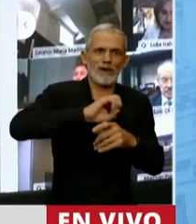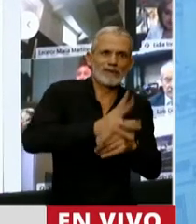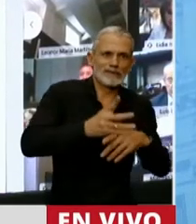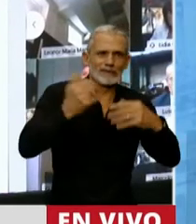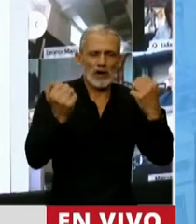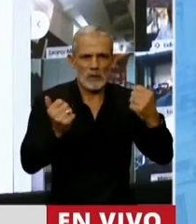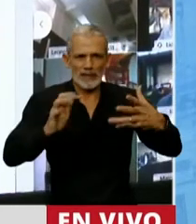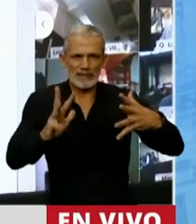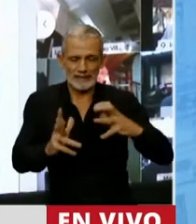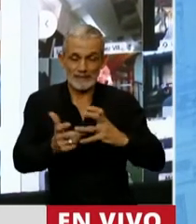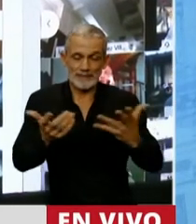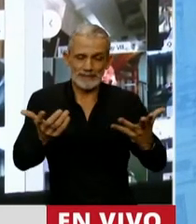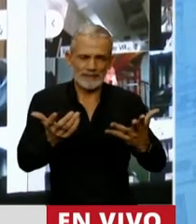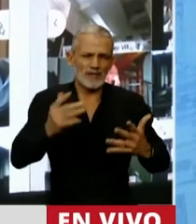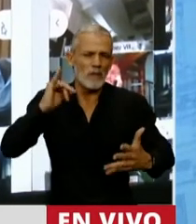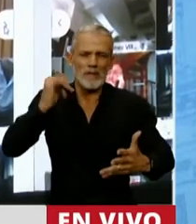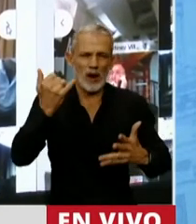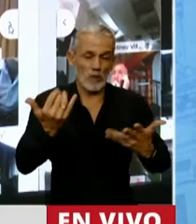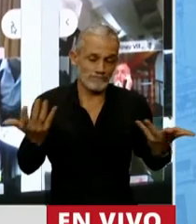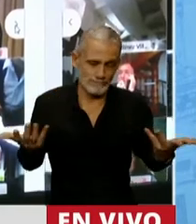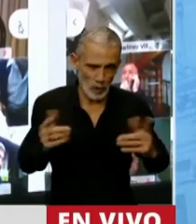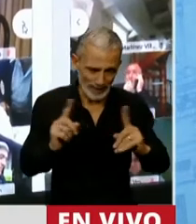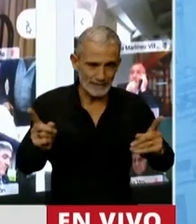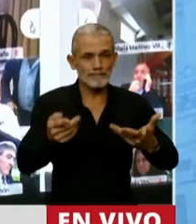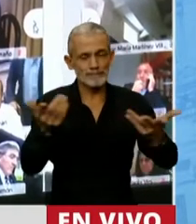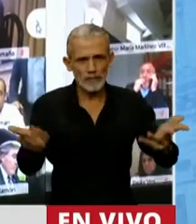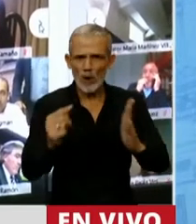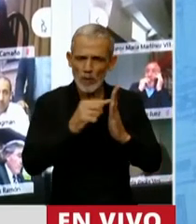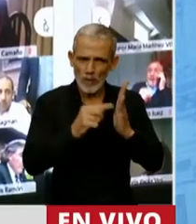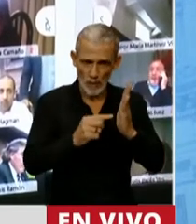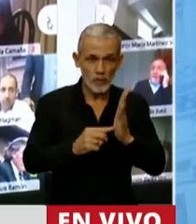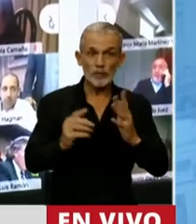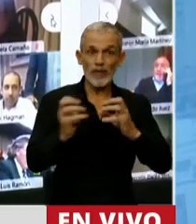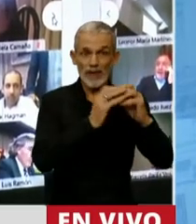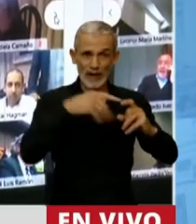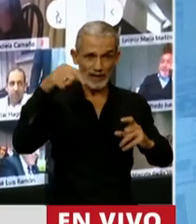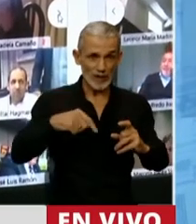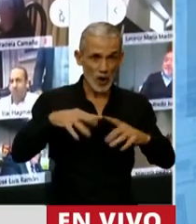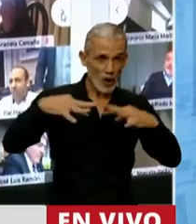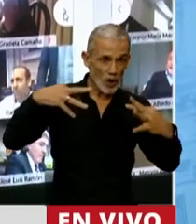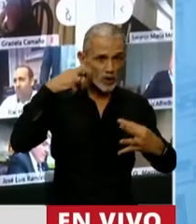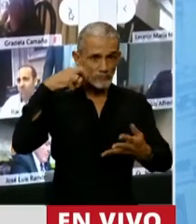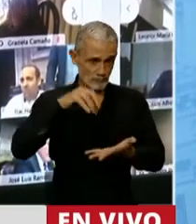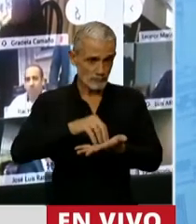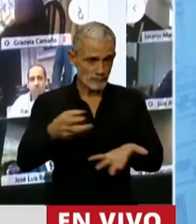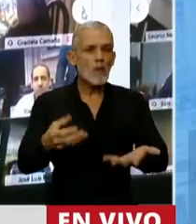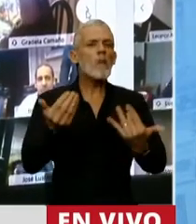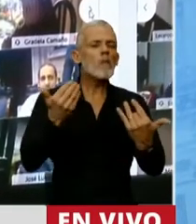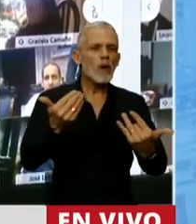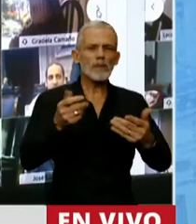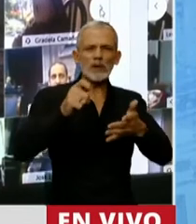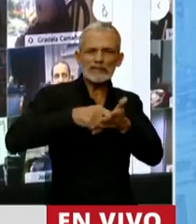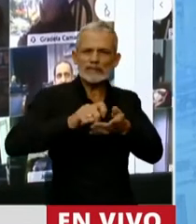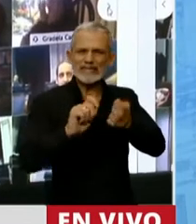advertir, Presidente, algunos puntos que considero que a través del debate de hoy tenemos la posibilidad de poder